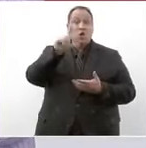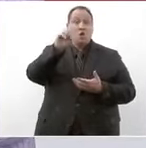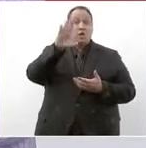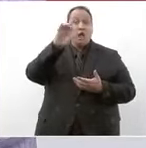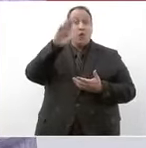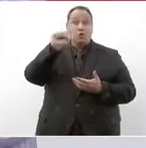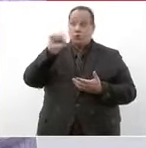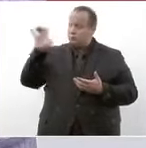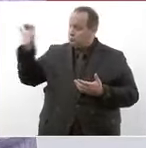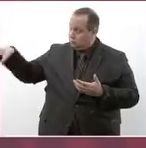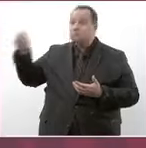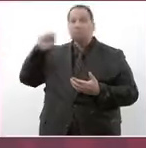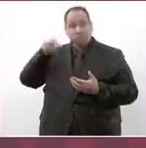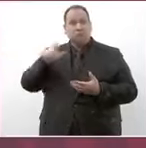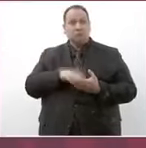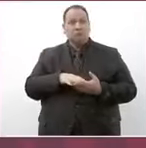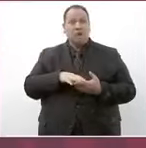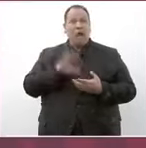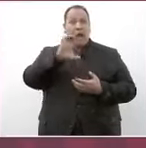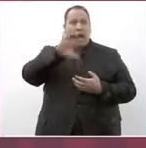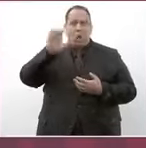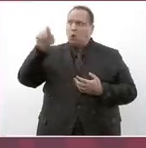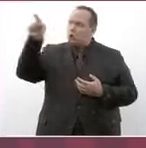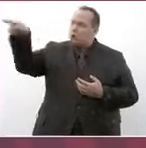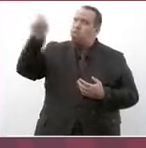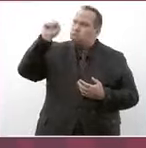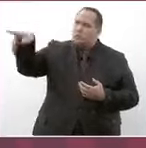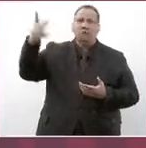Cabos y de Cancún